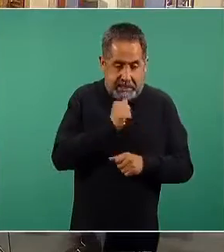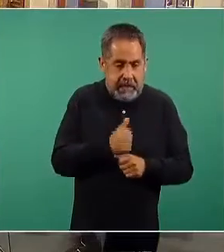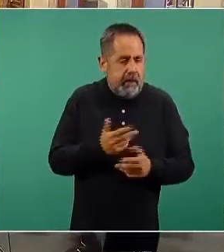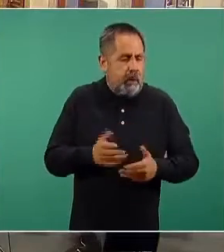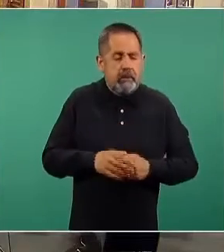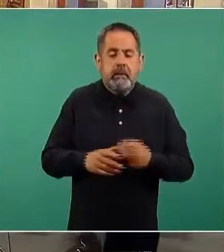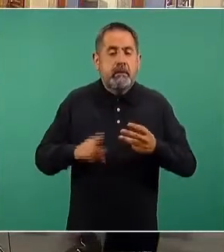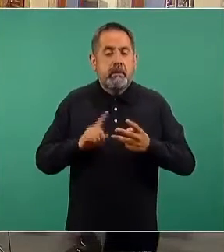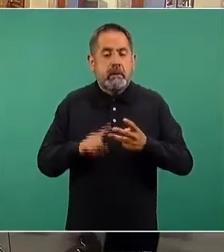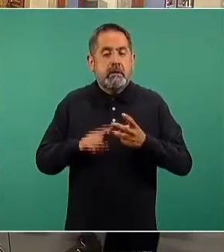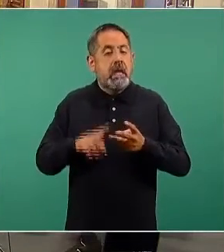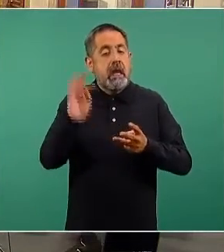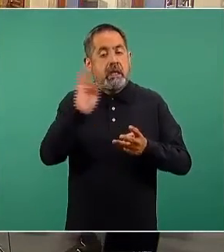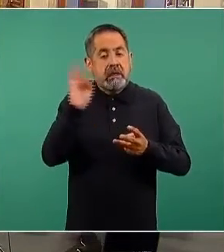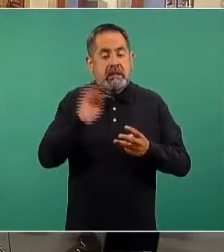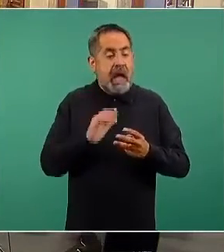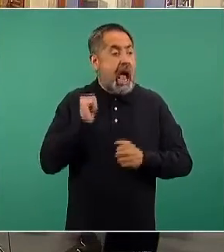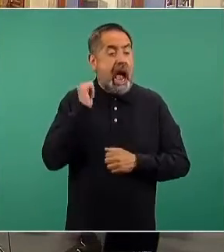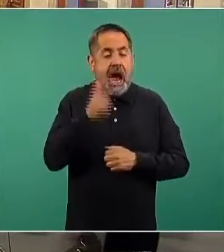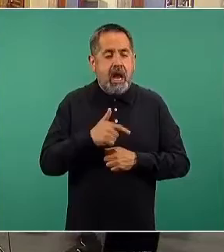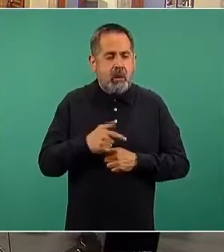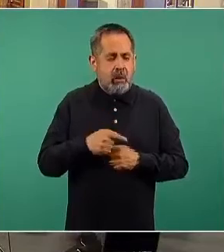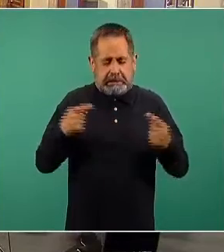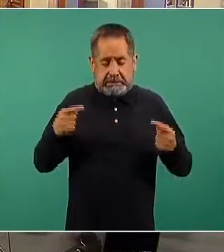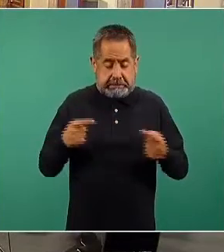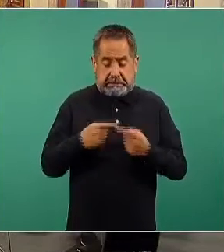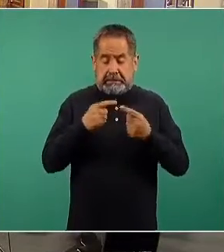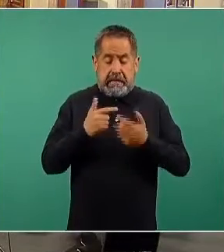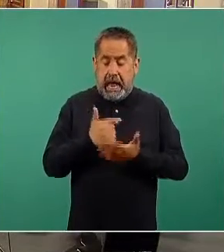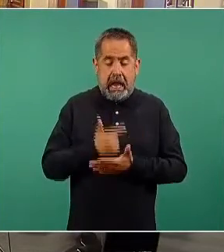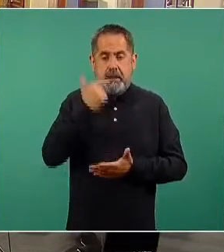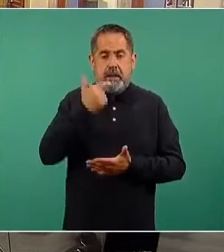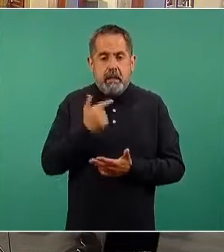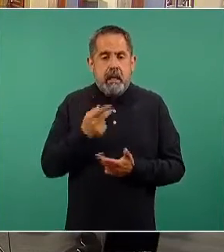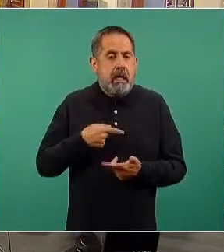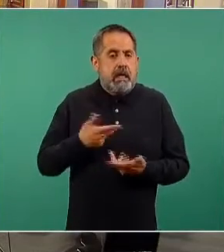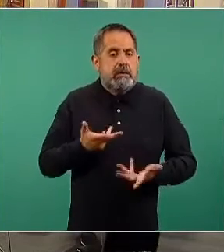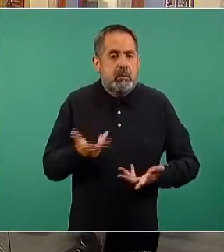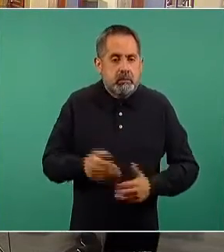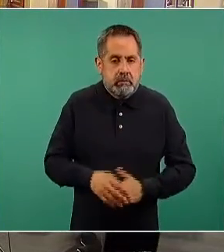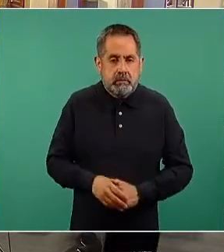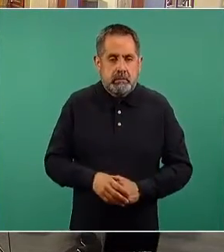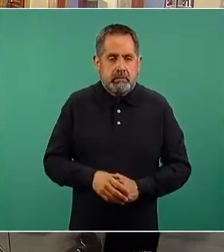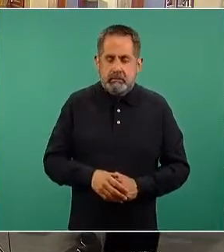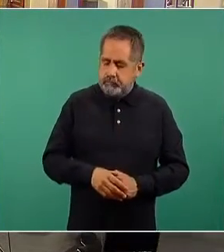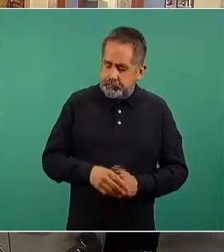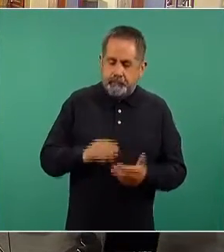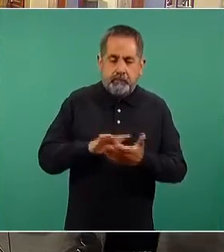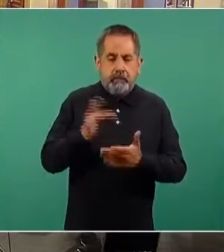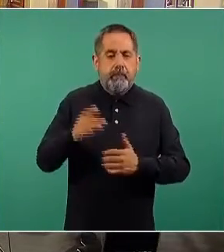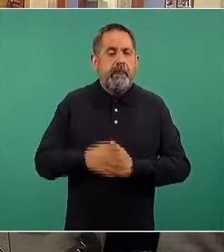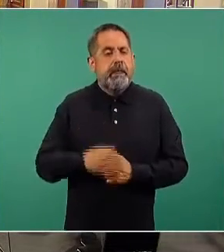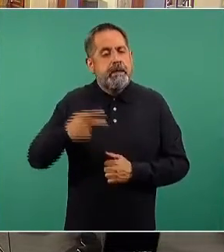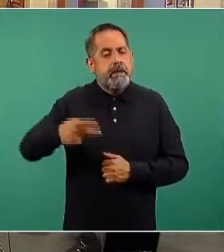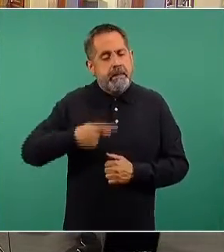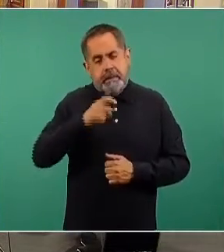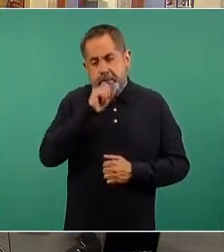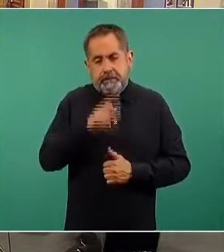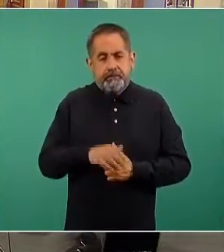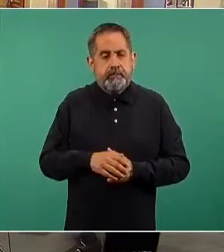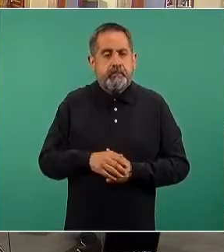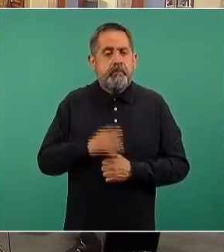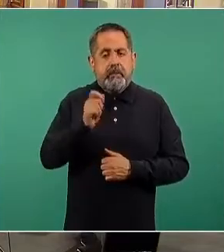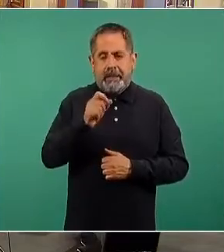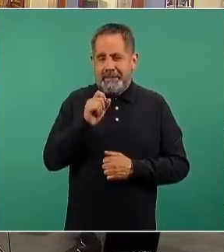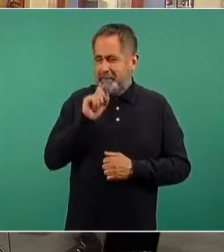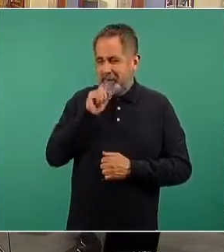realizan en caso de presentar algún tipo de reacción grave? Muchas gracias por esta pregunta también. Se